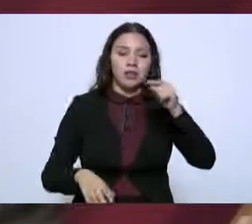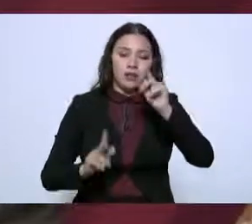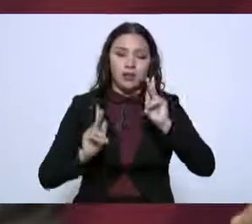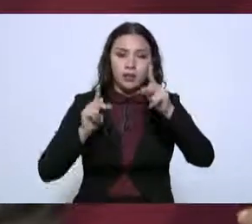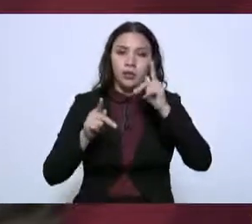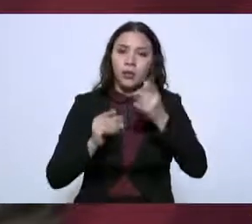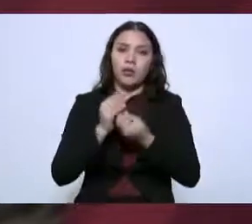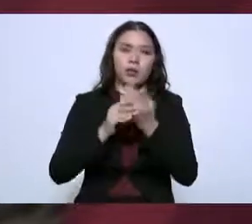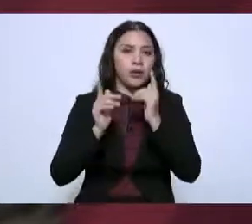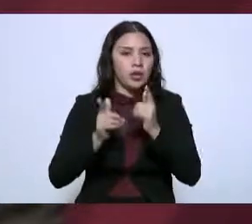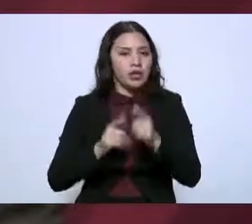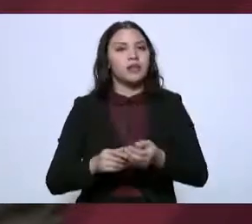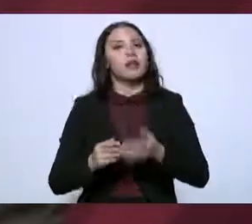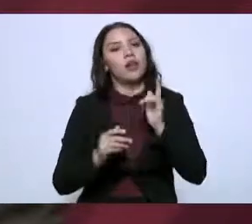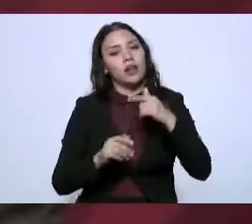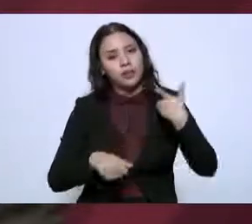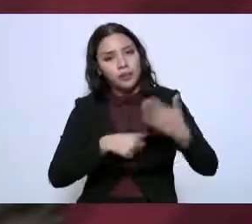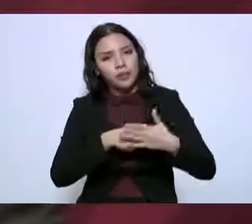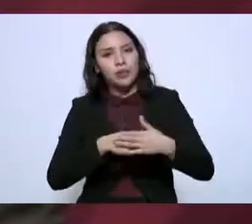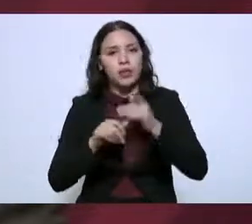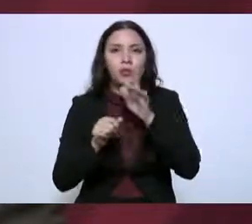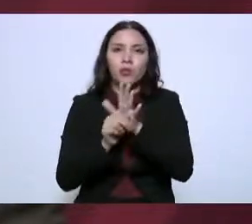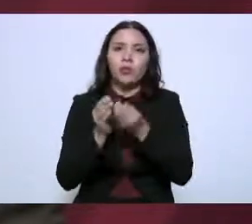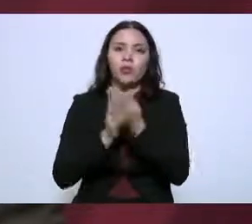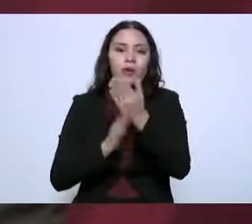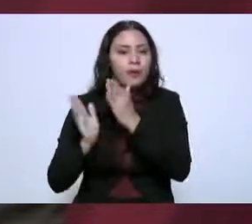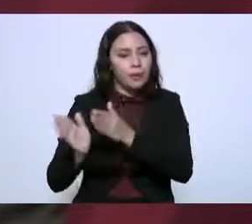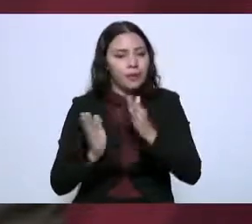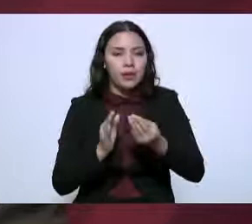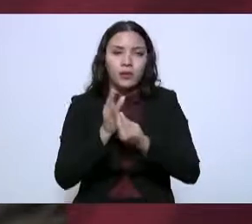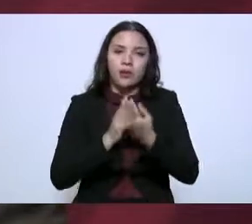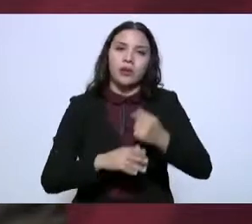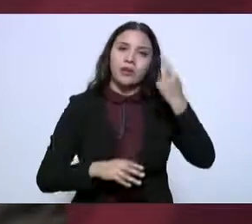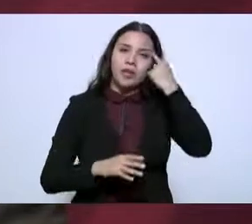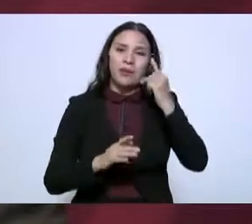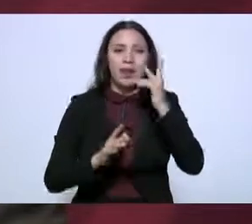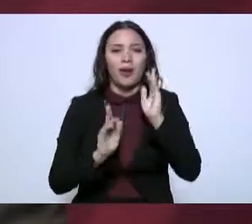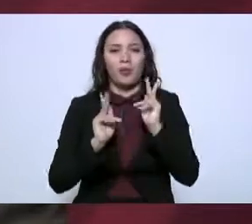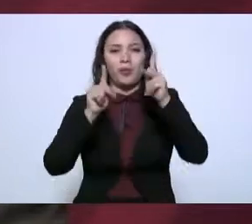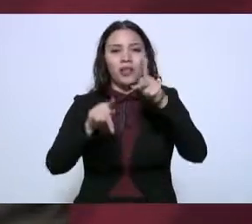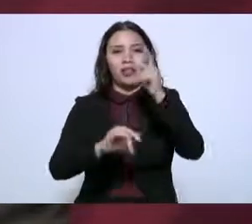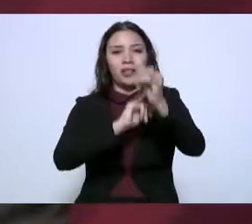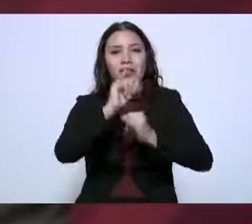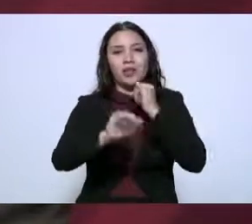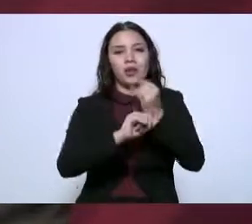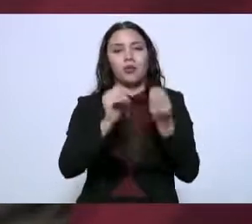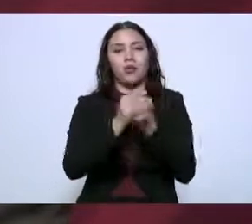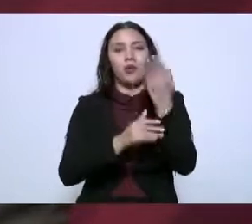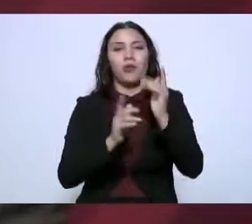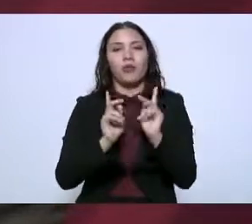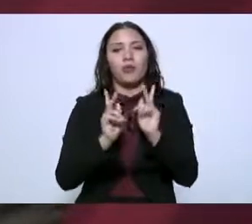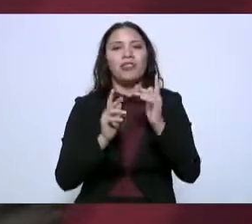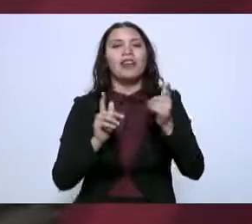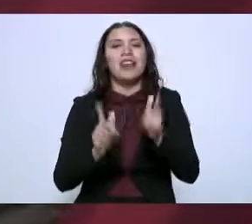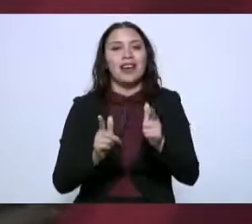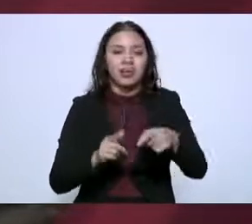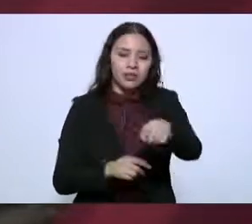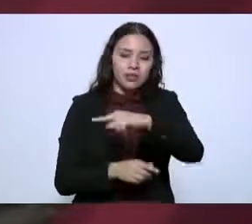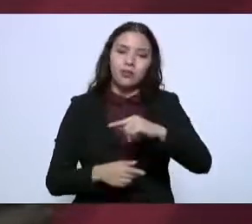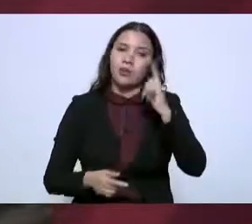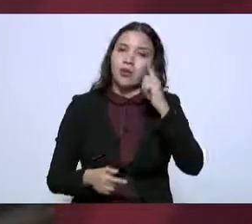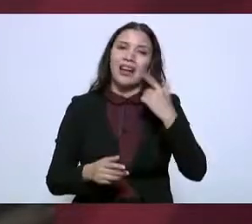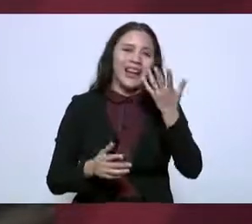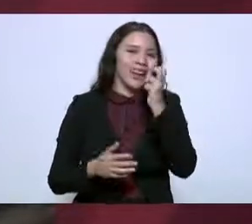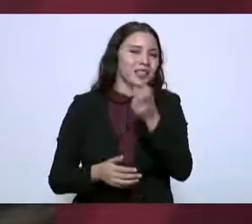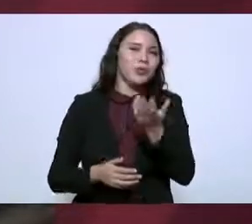mismo, la planeación de la mejor forma de operar este puente internacional de Nuevo Laredo 3, donde diariamente